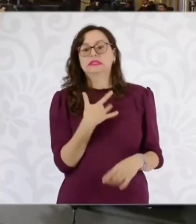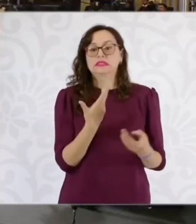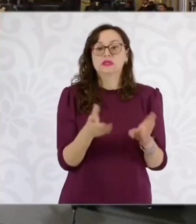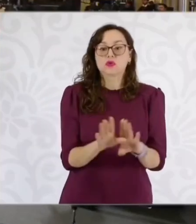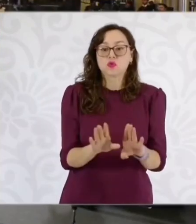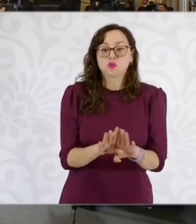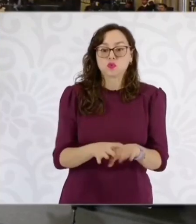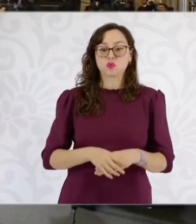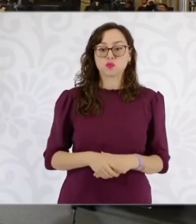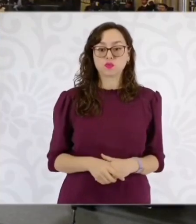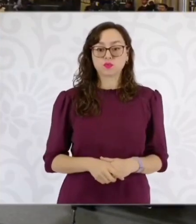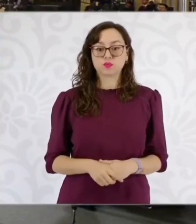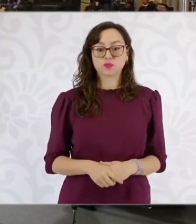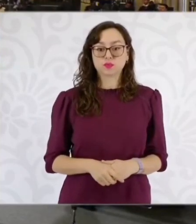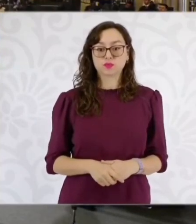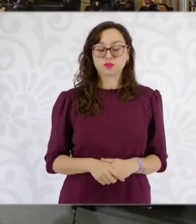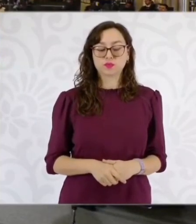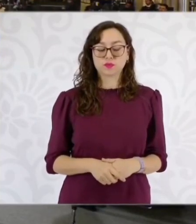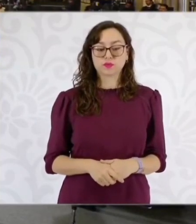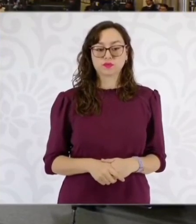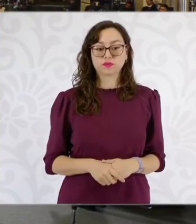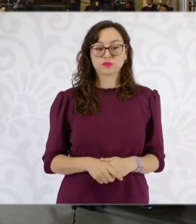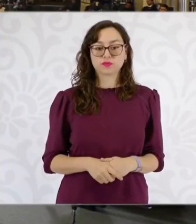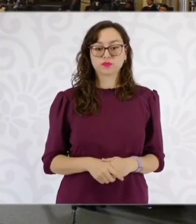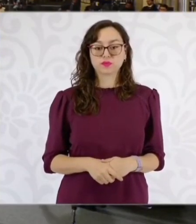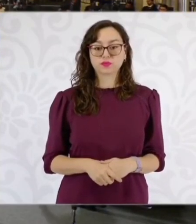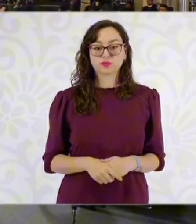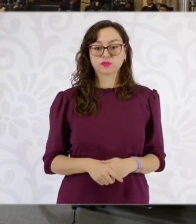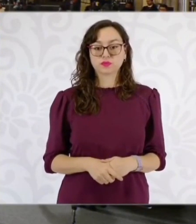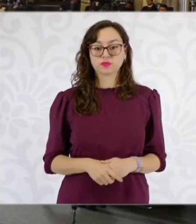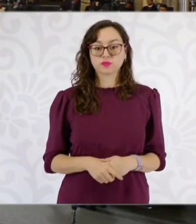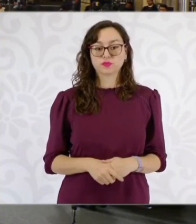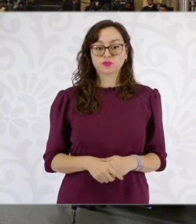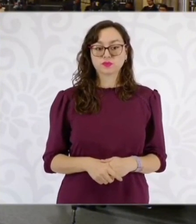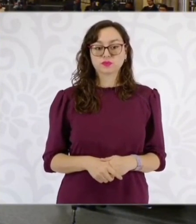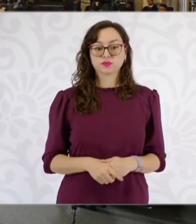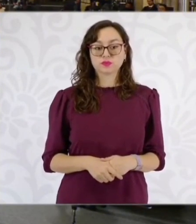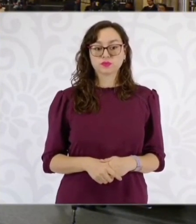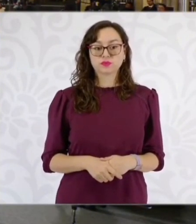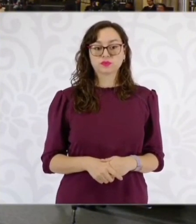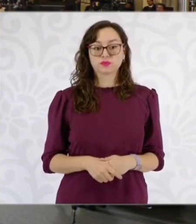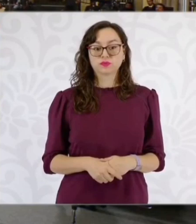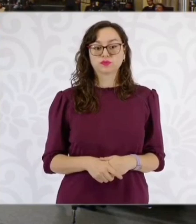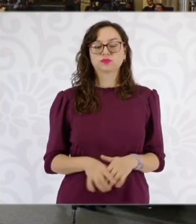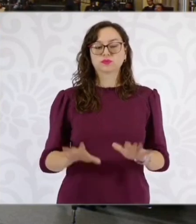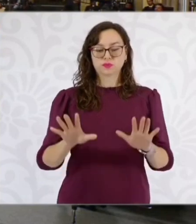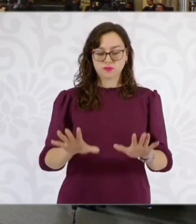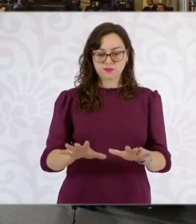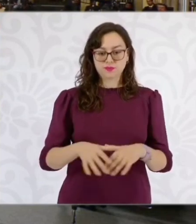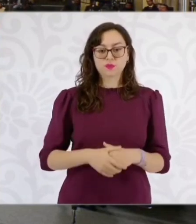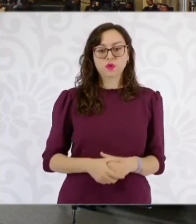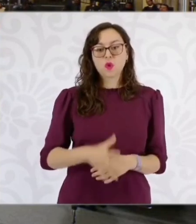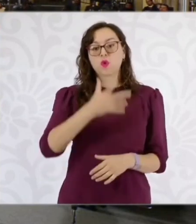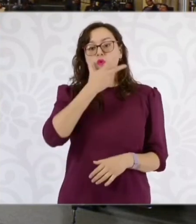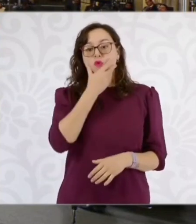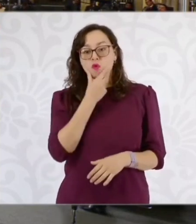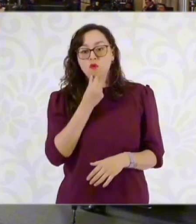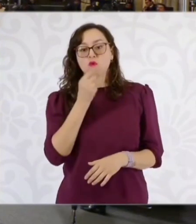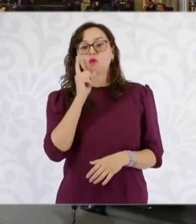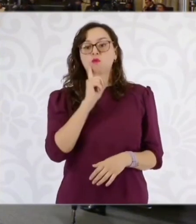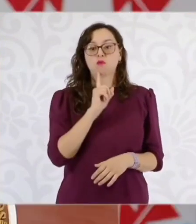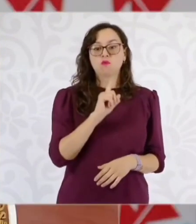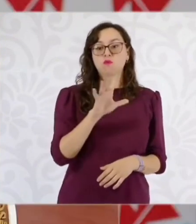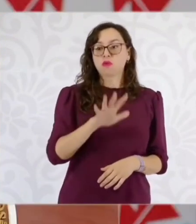Las y los mexicanos deben tener la certeza y que tengan la certeza de que